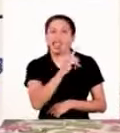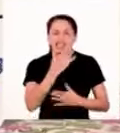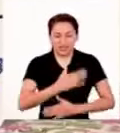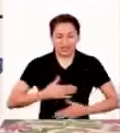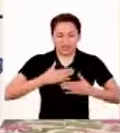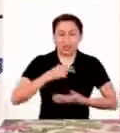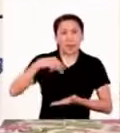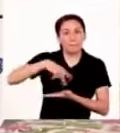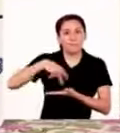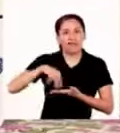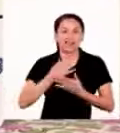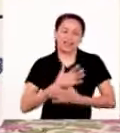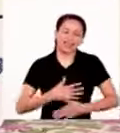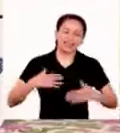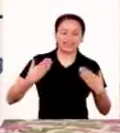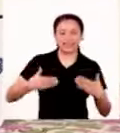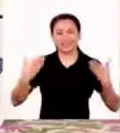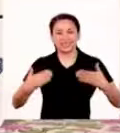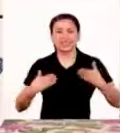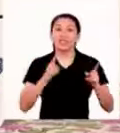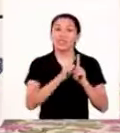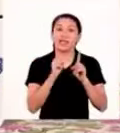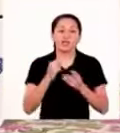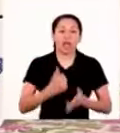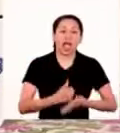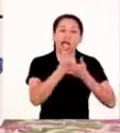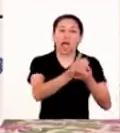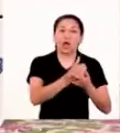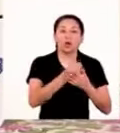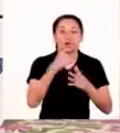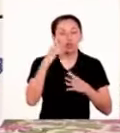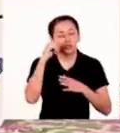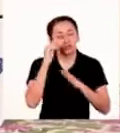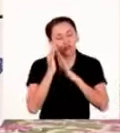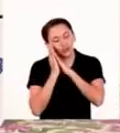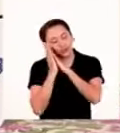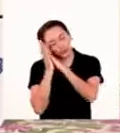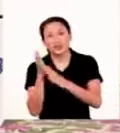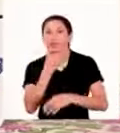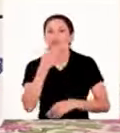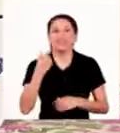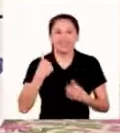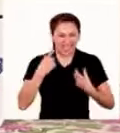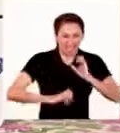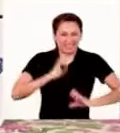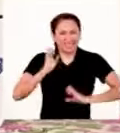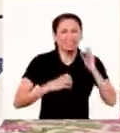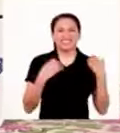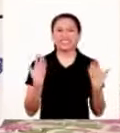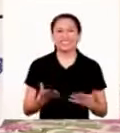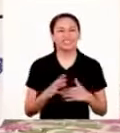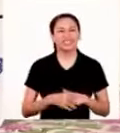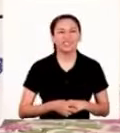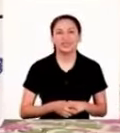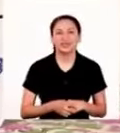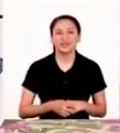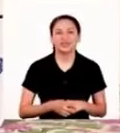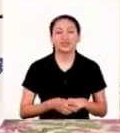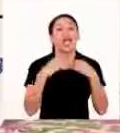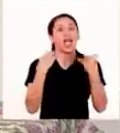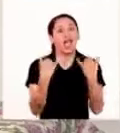la actividad física la divertirá y además la ayudará con el sueño para que duerma mejor. ¡Ay! ¡Ya me emocioné!